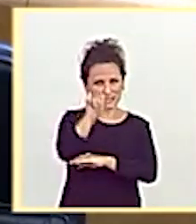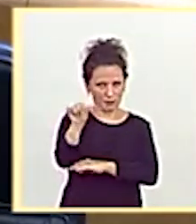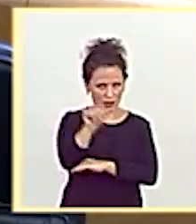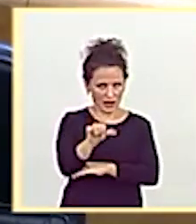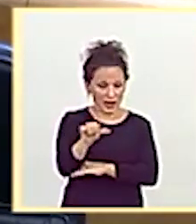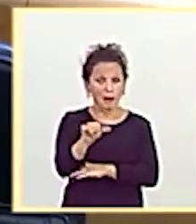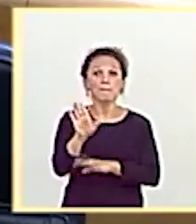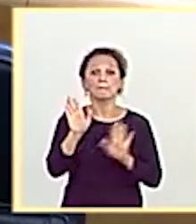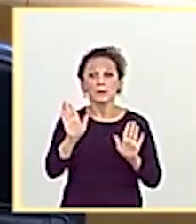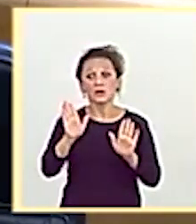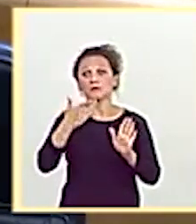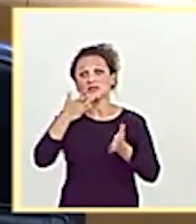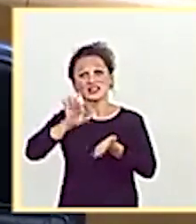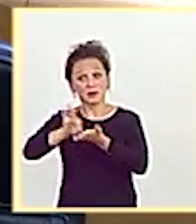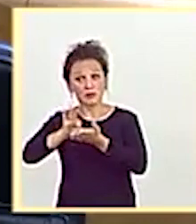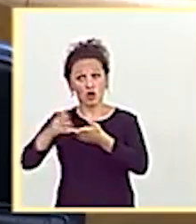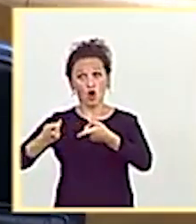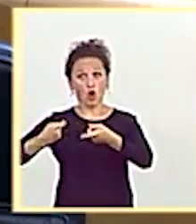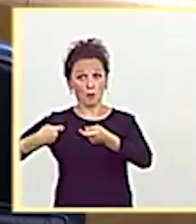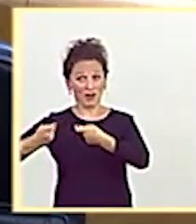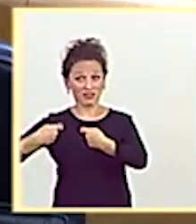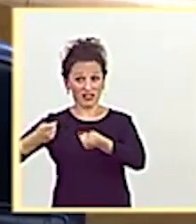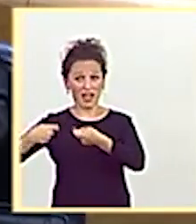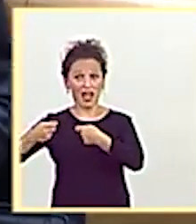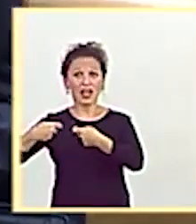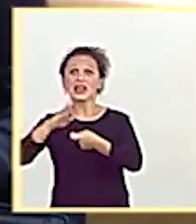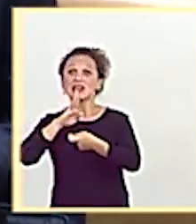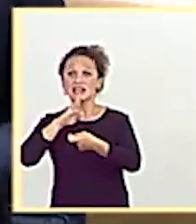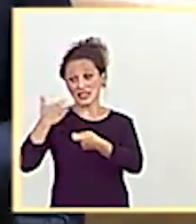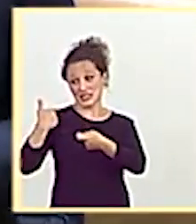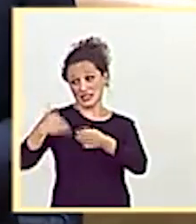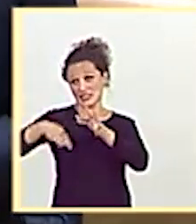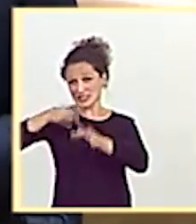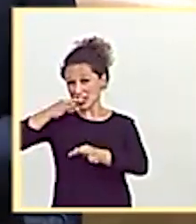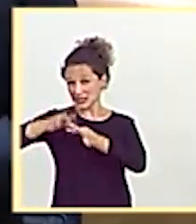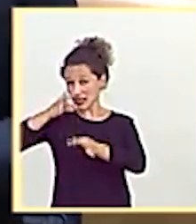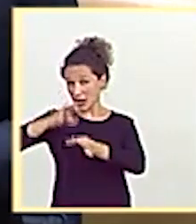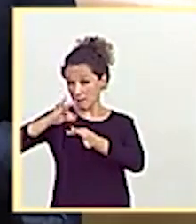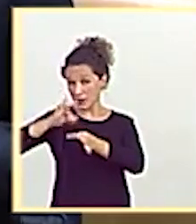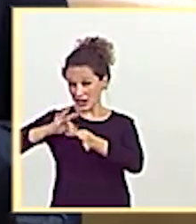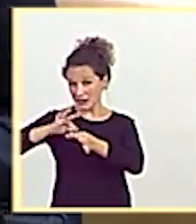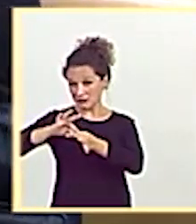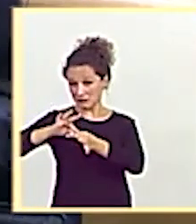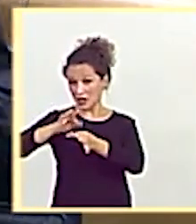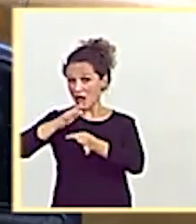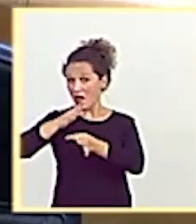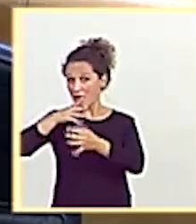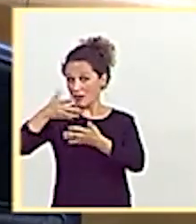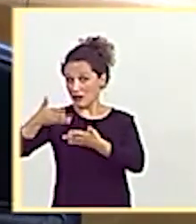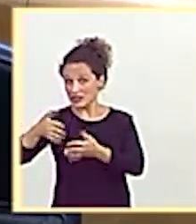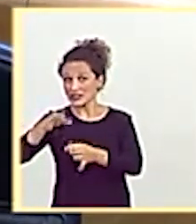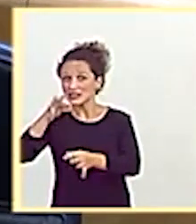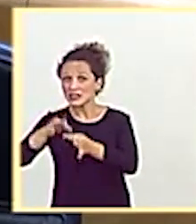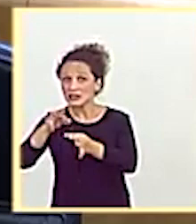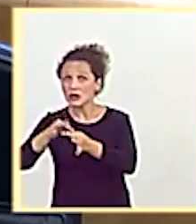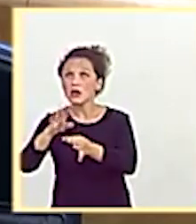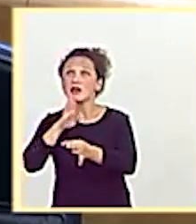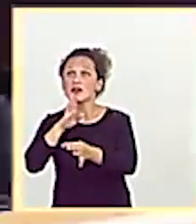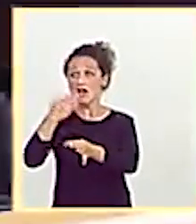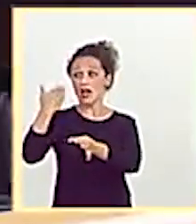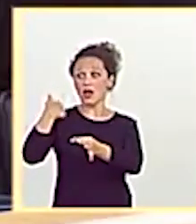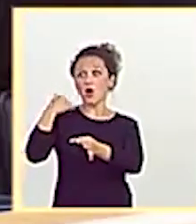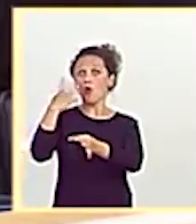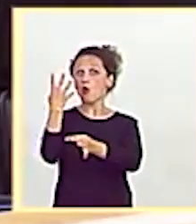servicios comerciales, de acuerdo con los datos de septiembre, alrededor del 40% de la oferta que existía con